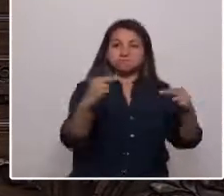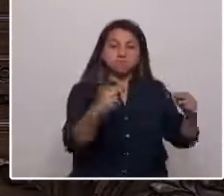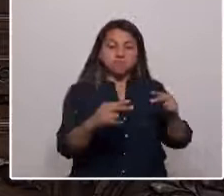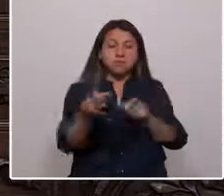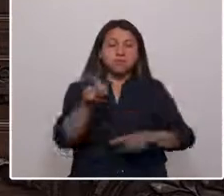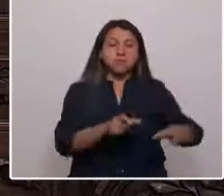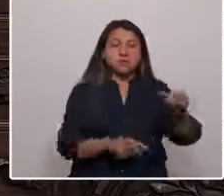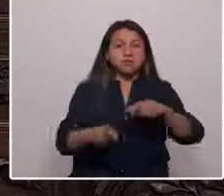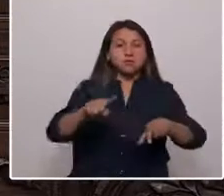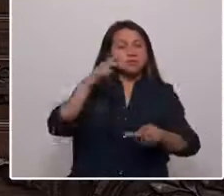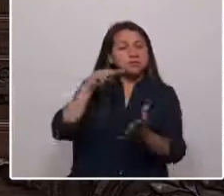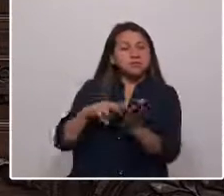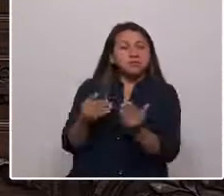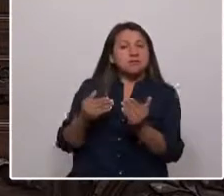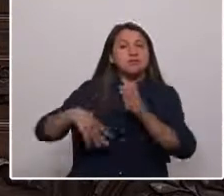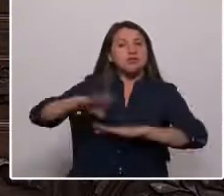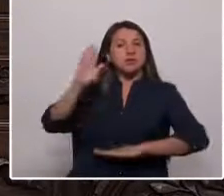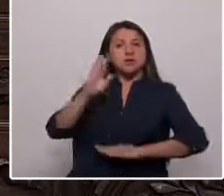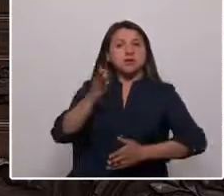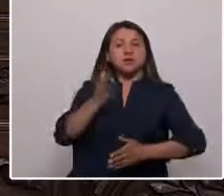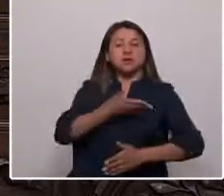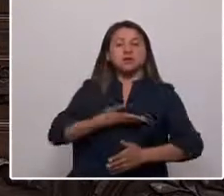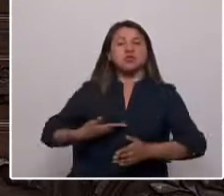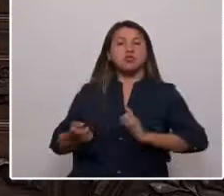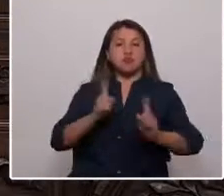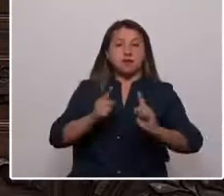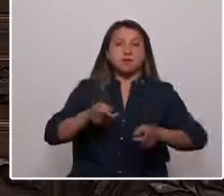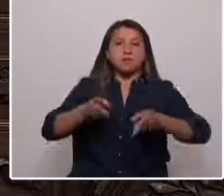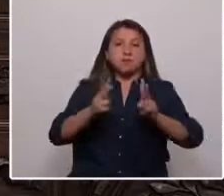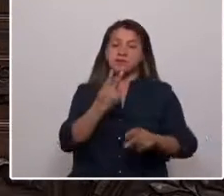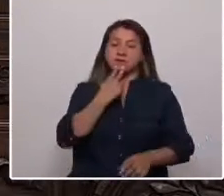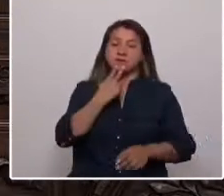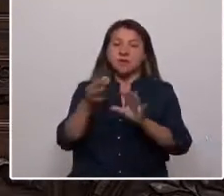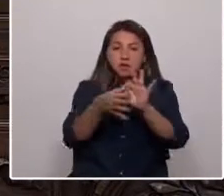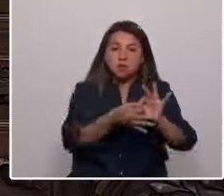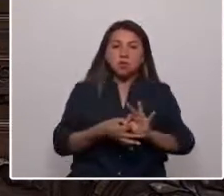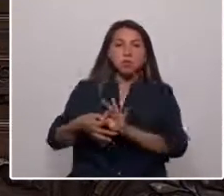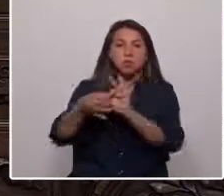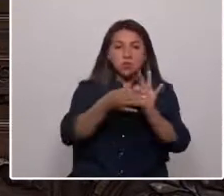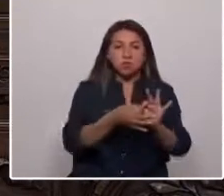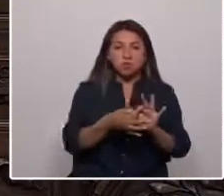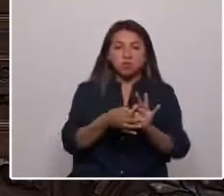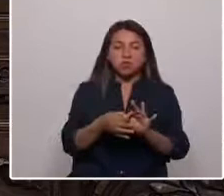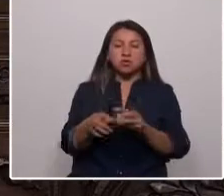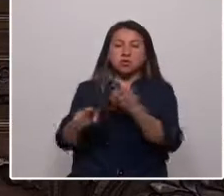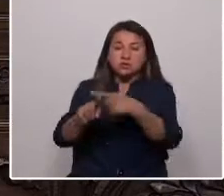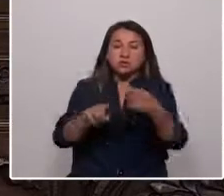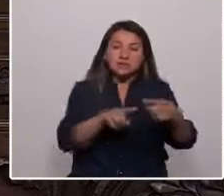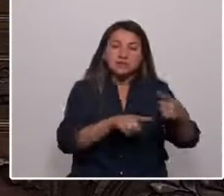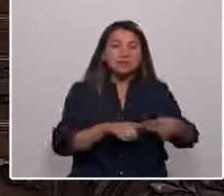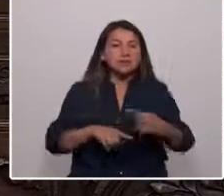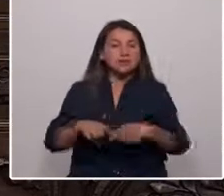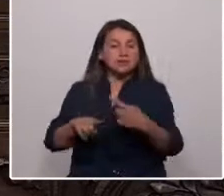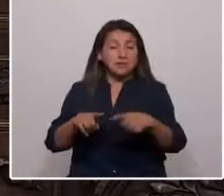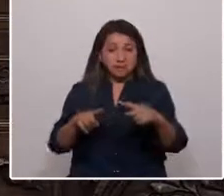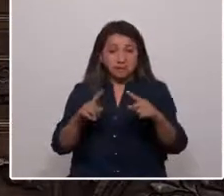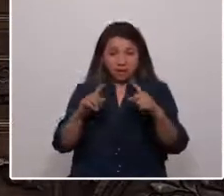a ser mayoría y gobernar. Una que nos permita vivir juntos desde nuestras diferencias.